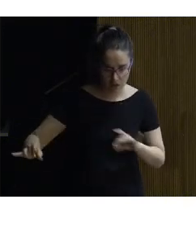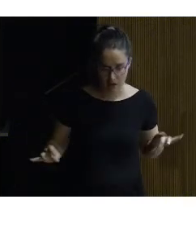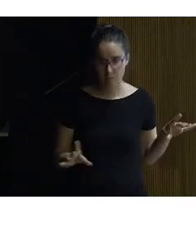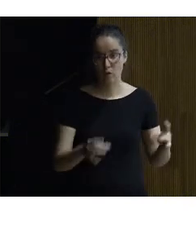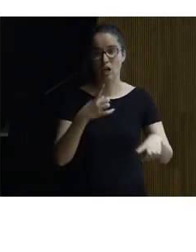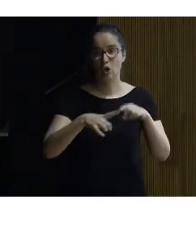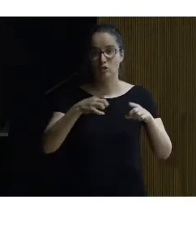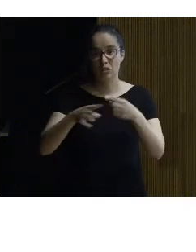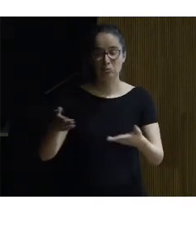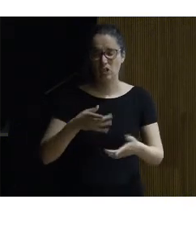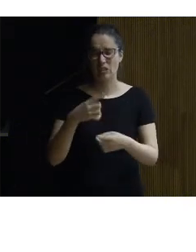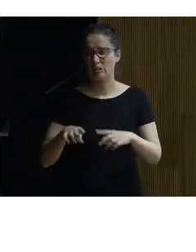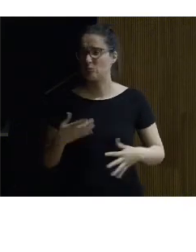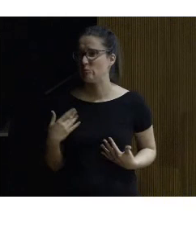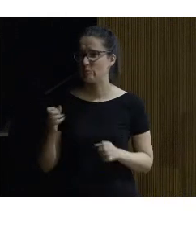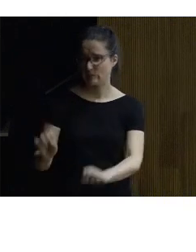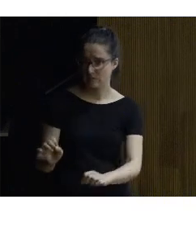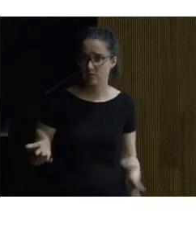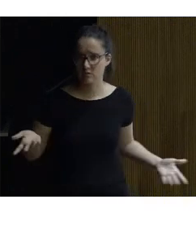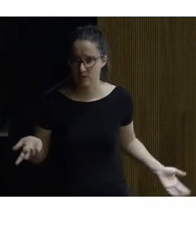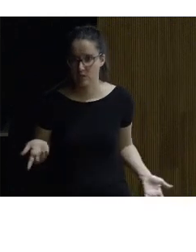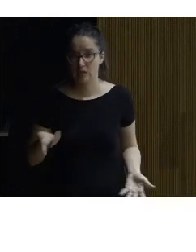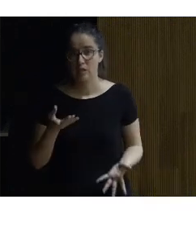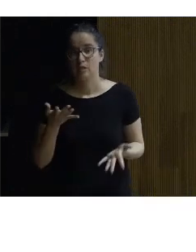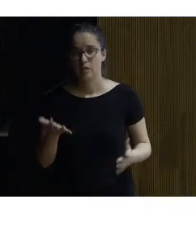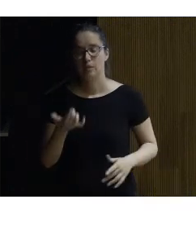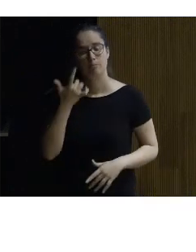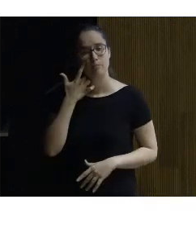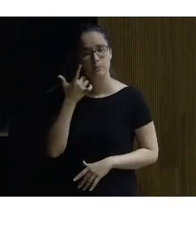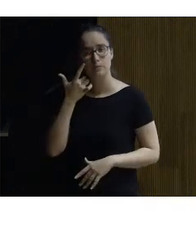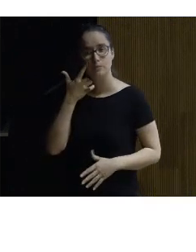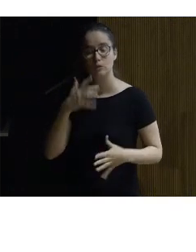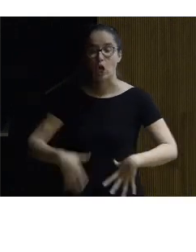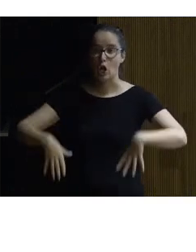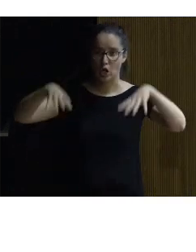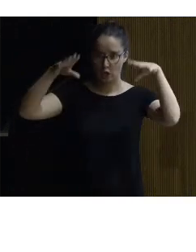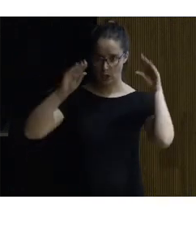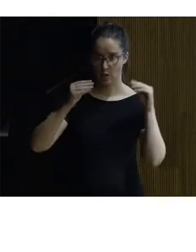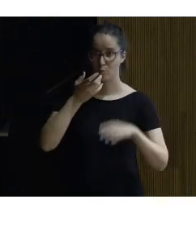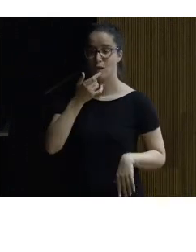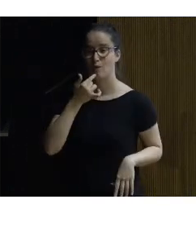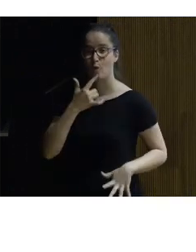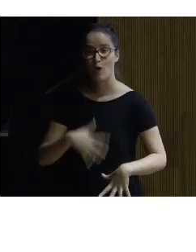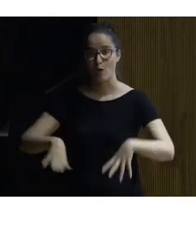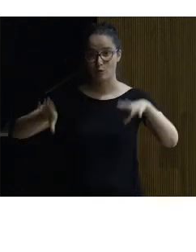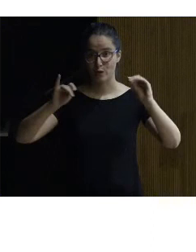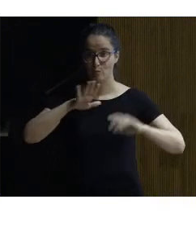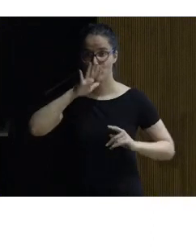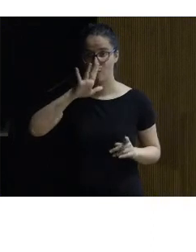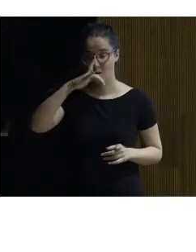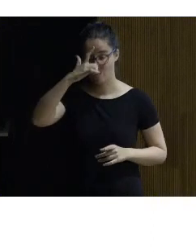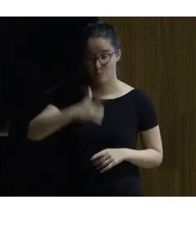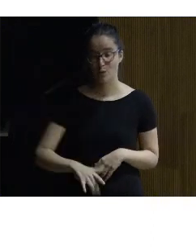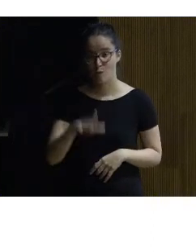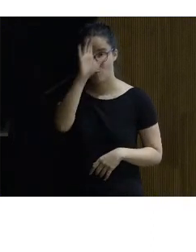que invitan y otras cosas que rechazan en este caso y nos vamos a la catedral ¿por qué digo la catedral? porque para mí esta